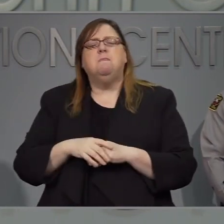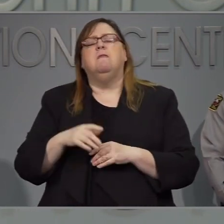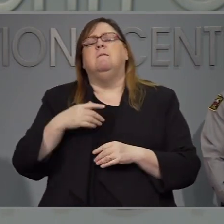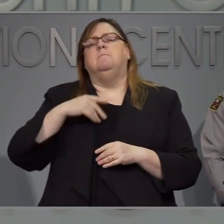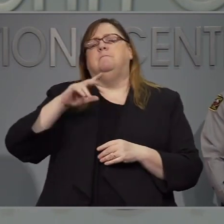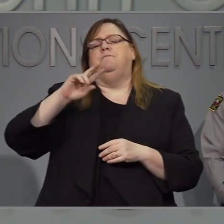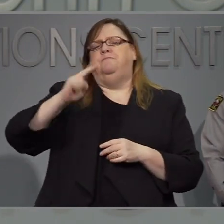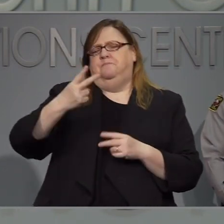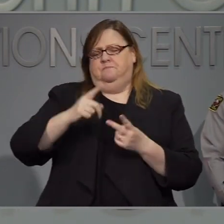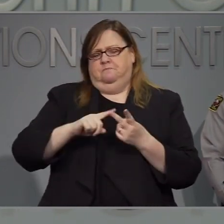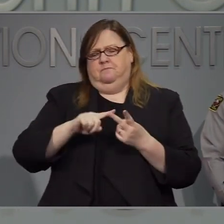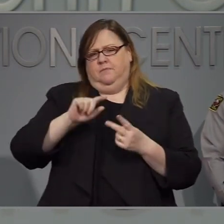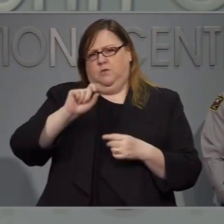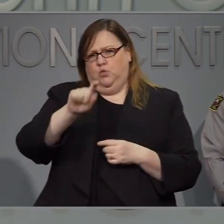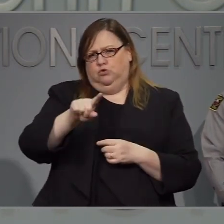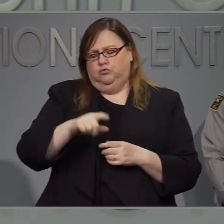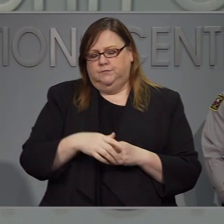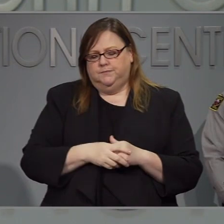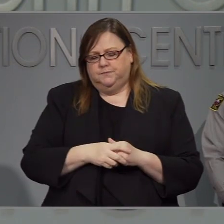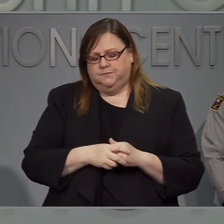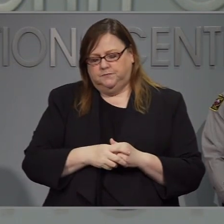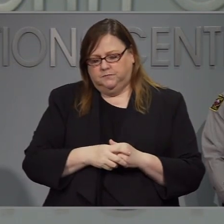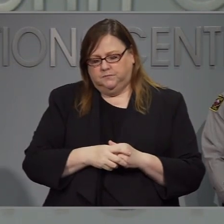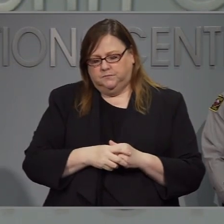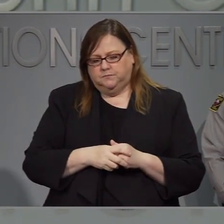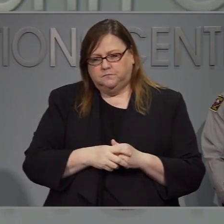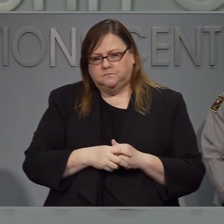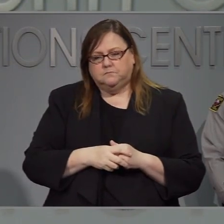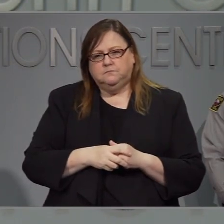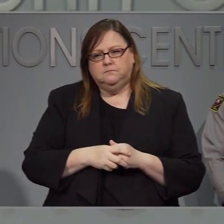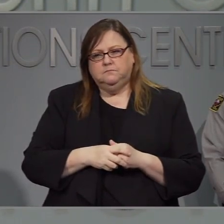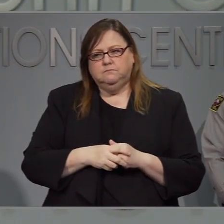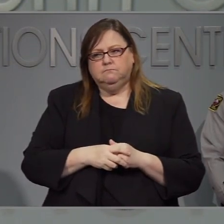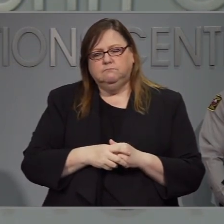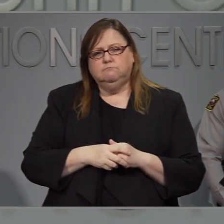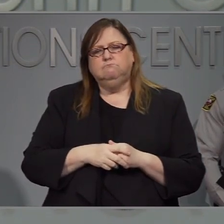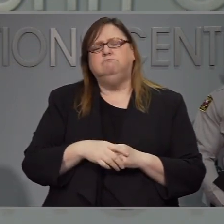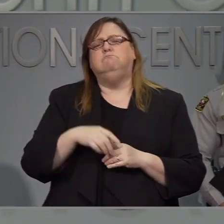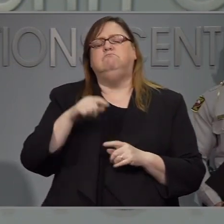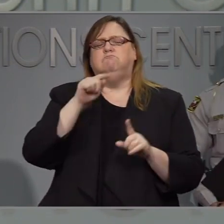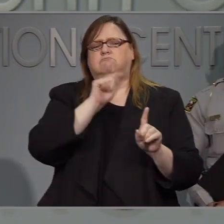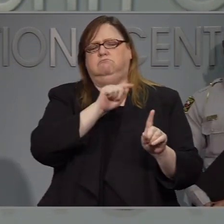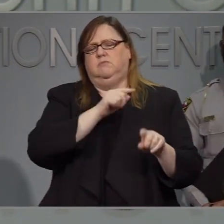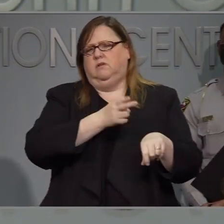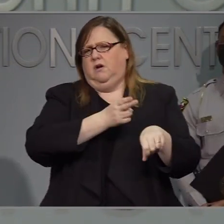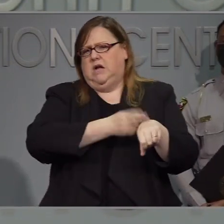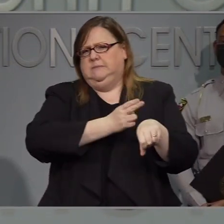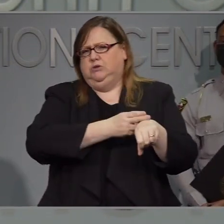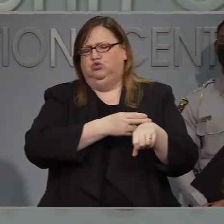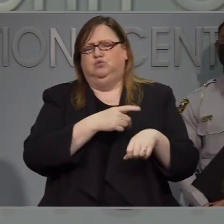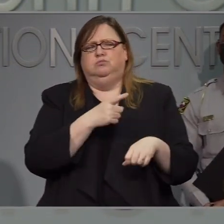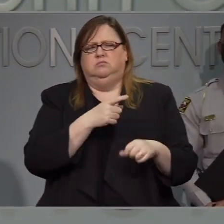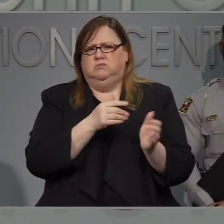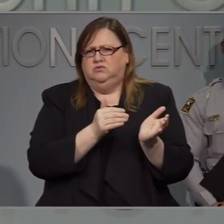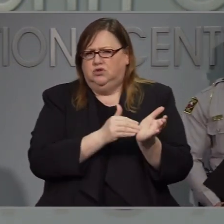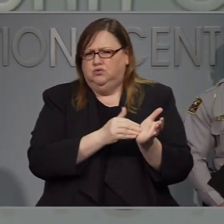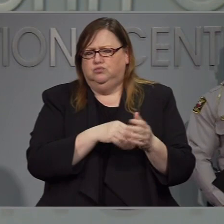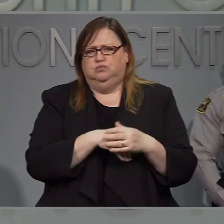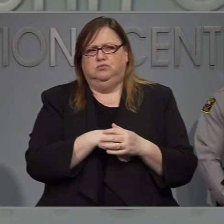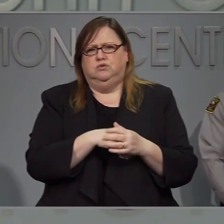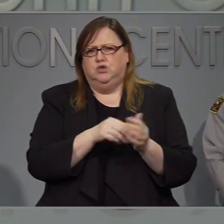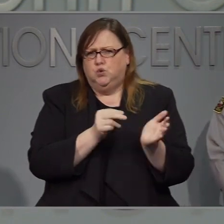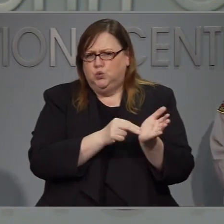Están están dando instrucciones en particular a los hospitales o los proveedores de salud.